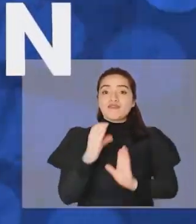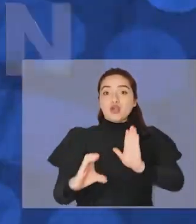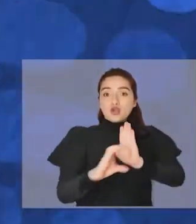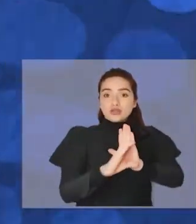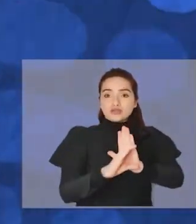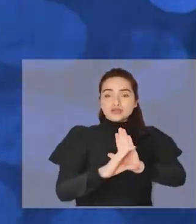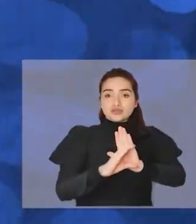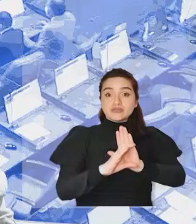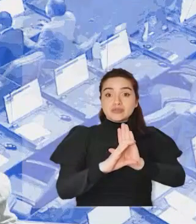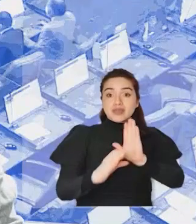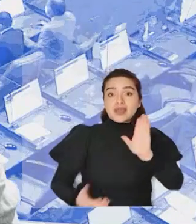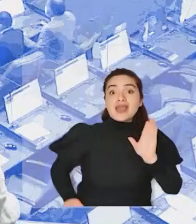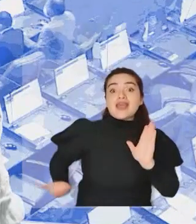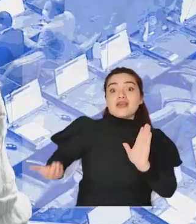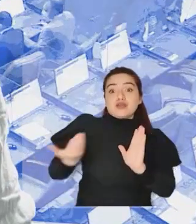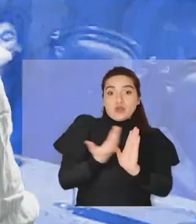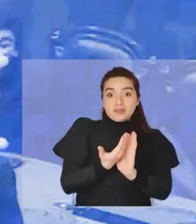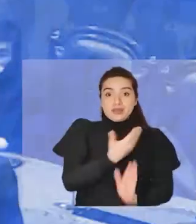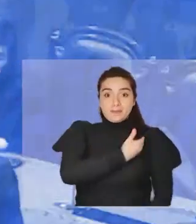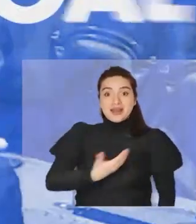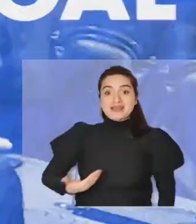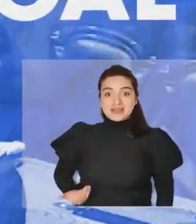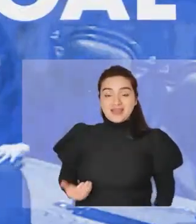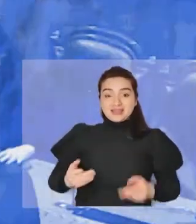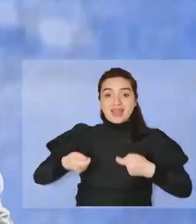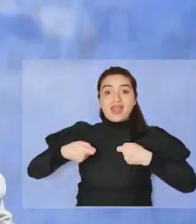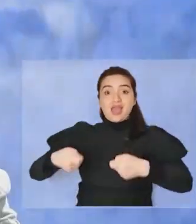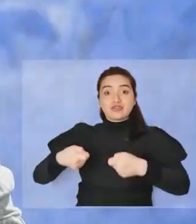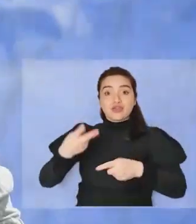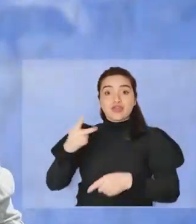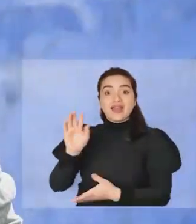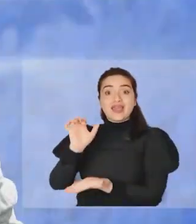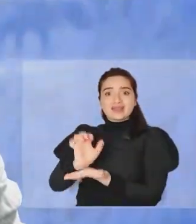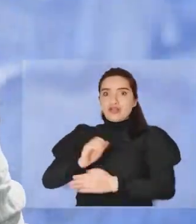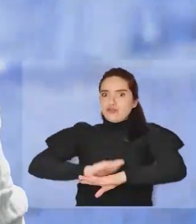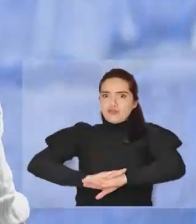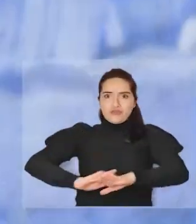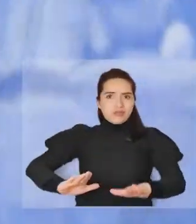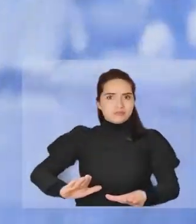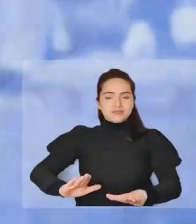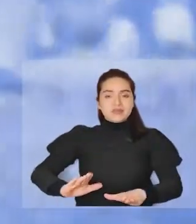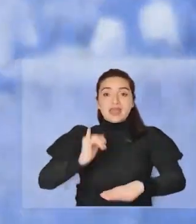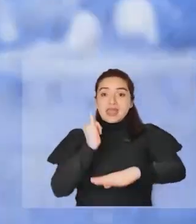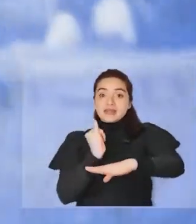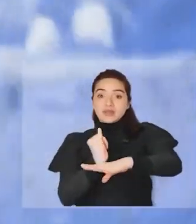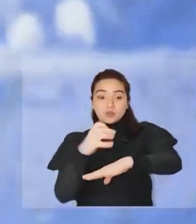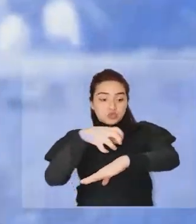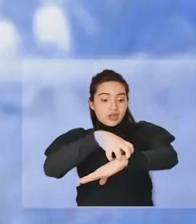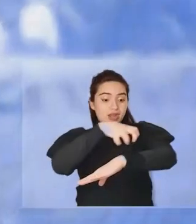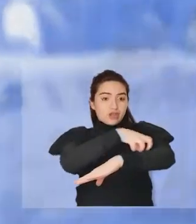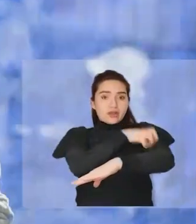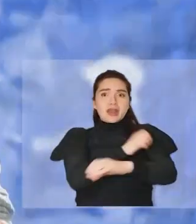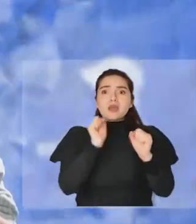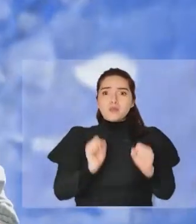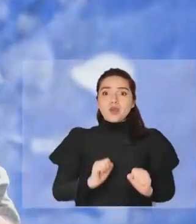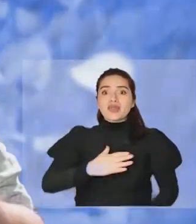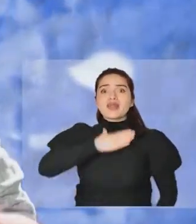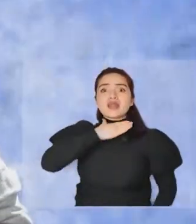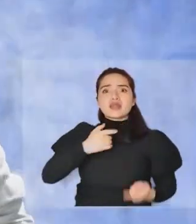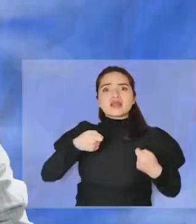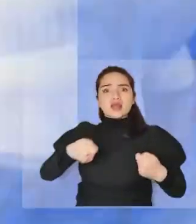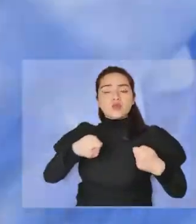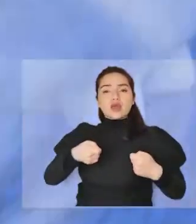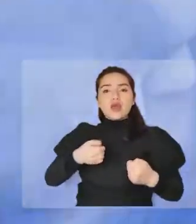nueva constitución elimina la iniciativa explosiva del presidente en materia de gasto fiscal. Y además, ahora las entidades territoriales podrán emitir deuda. ¿Con qué